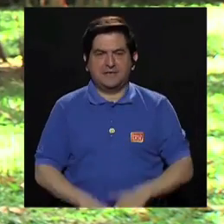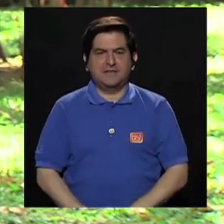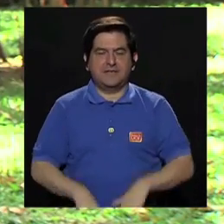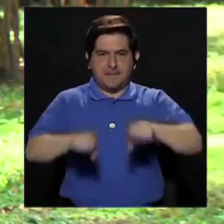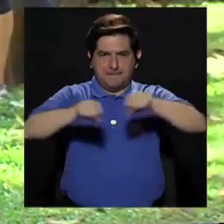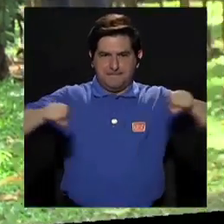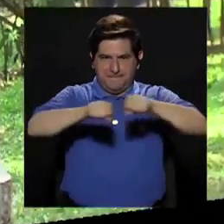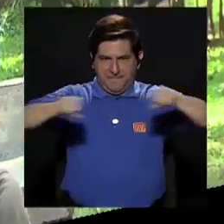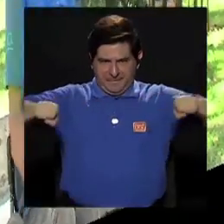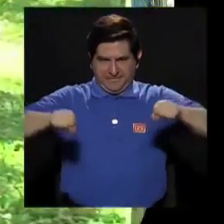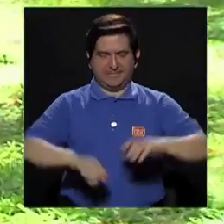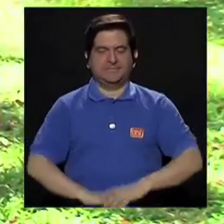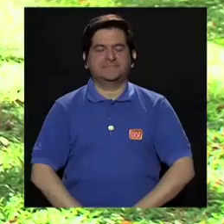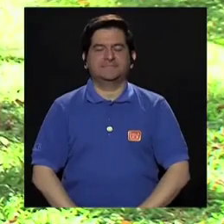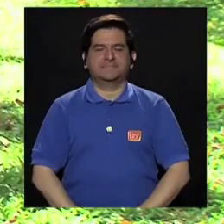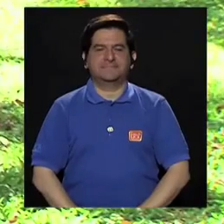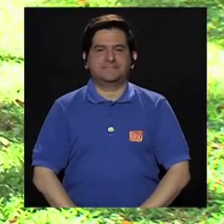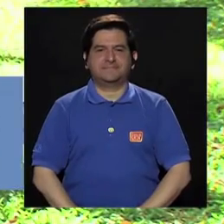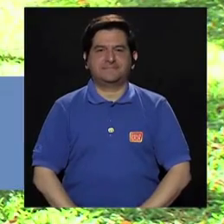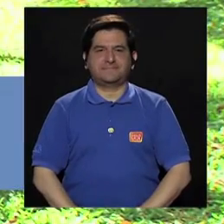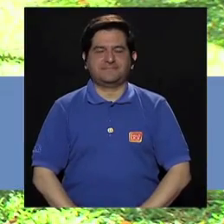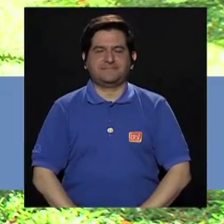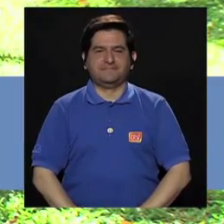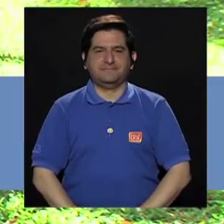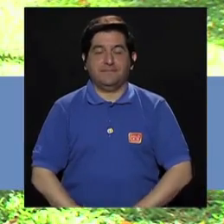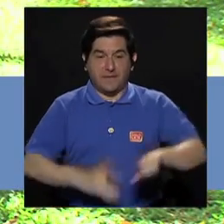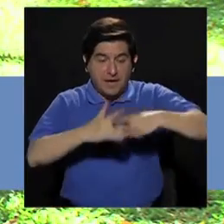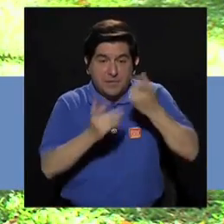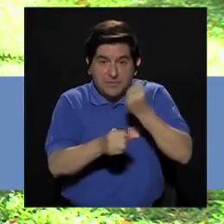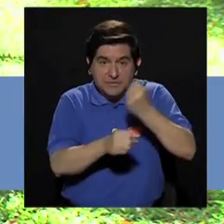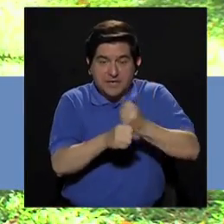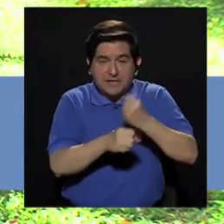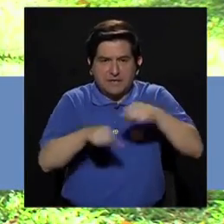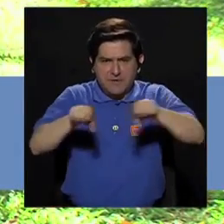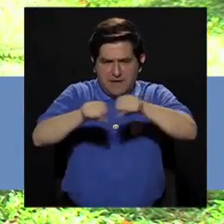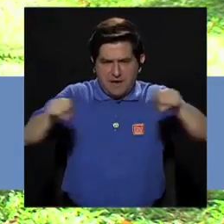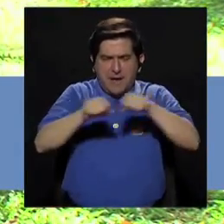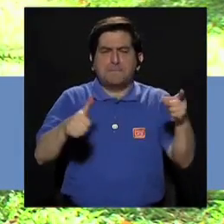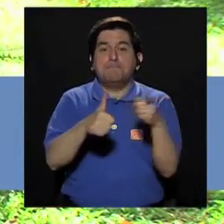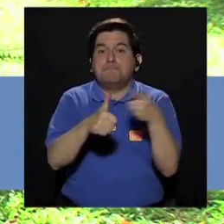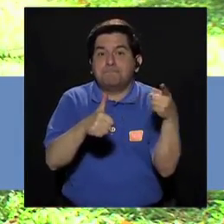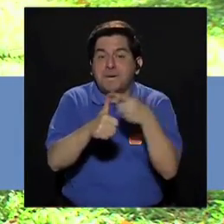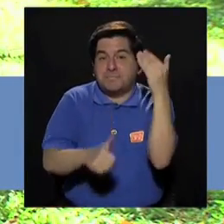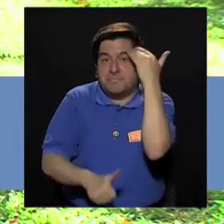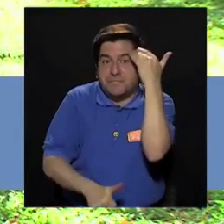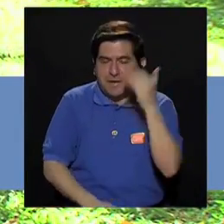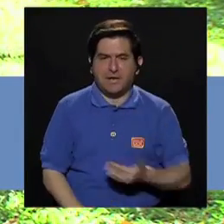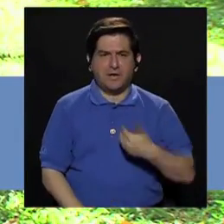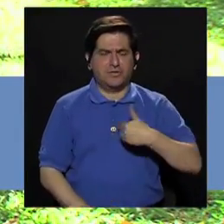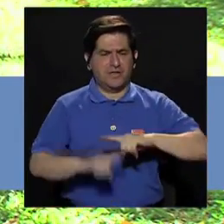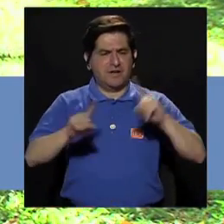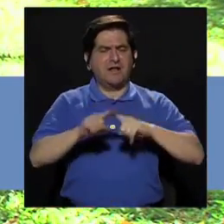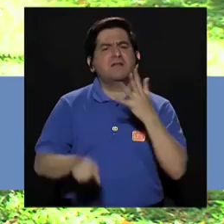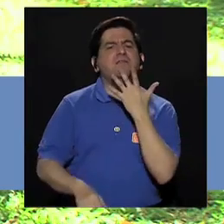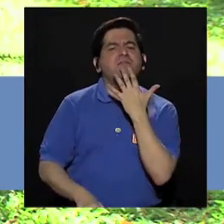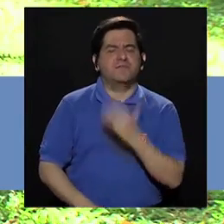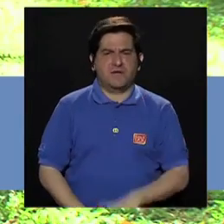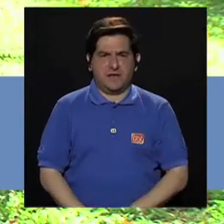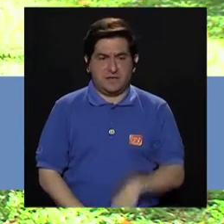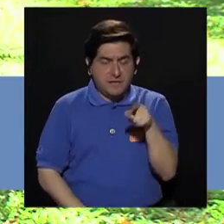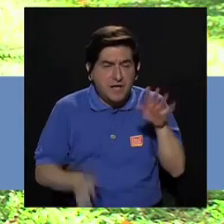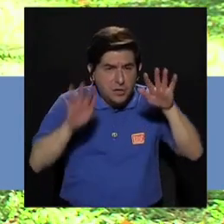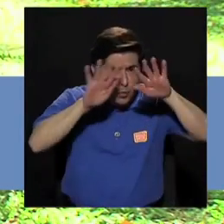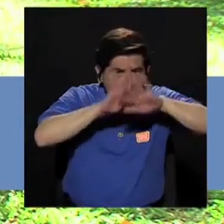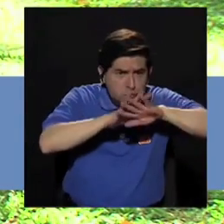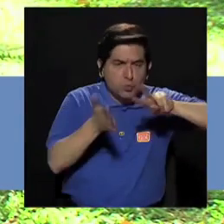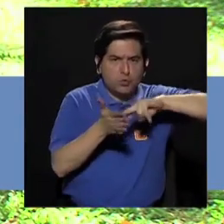las bandas Al empezar a trabajar Con las bandas Lo primero que tenemos Que saber Es que tienen diferentes colores Entre más oscuro sea